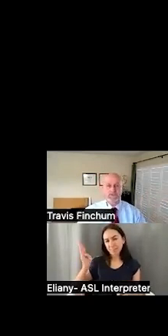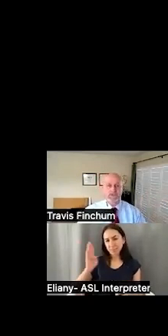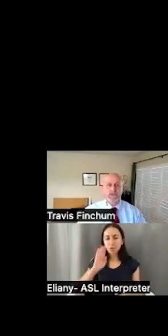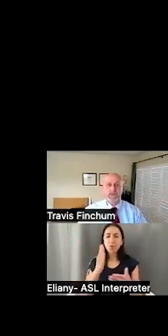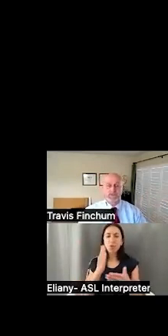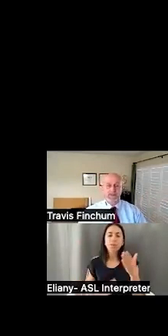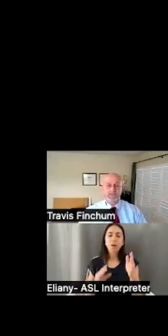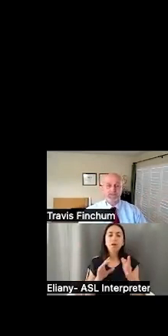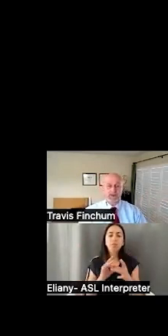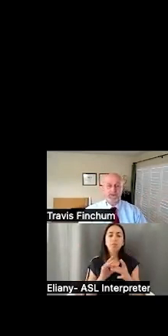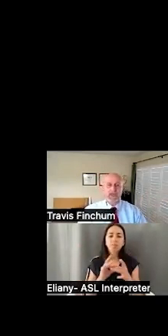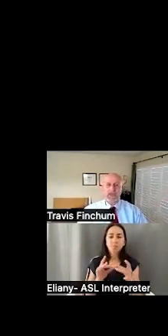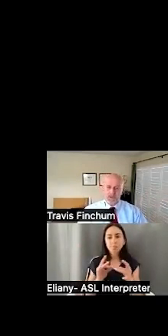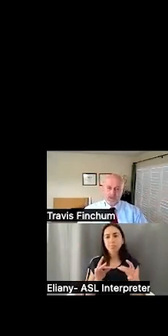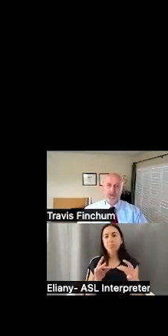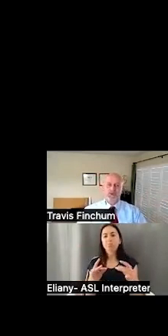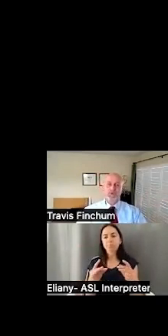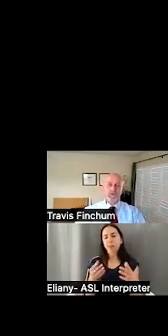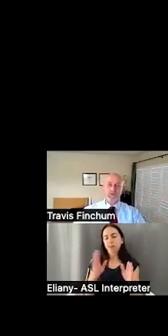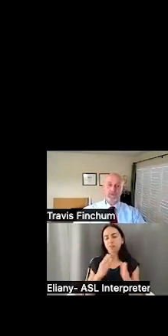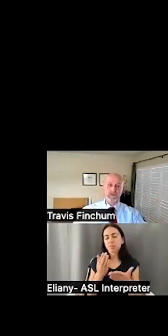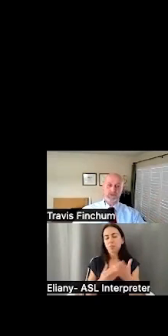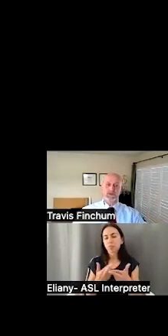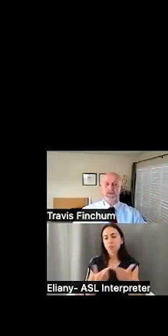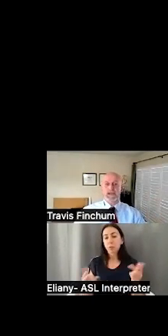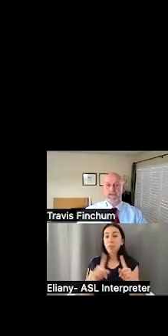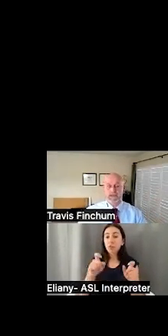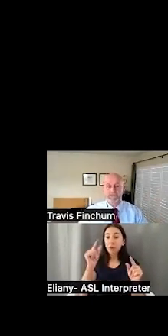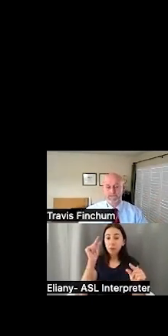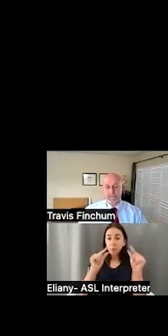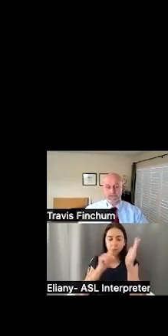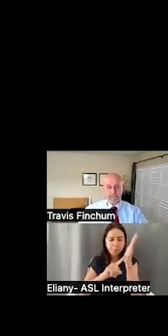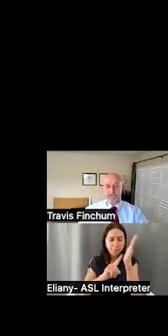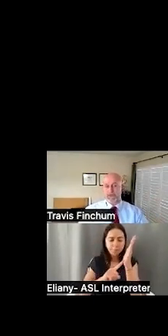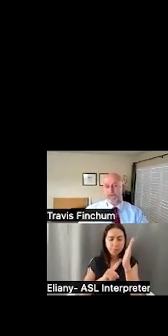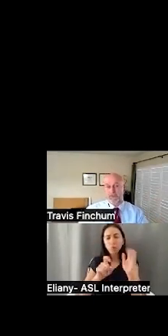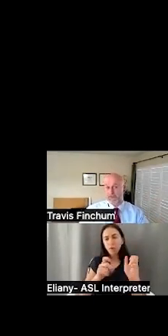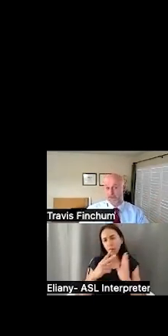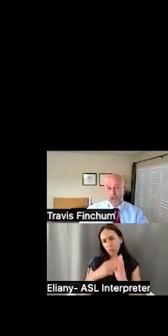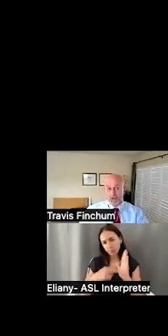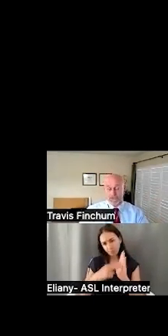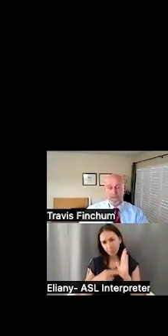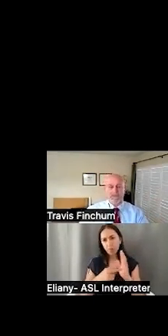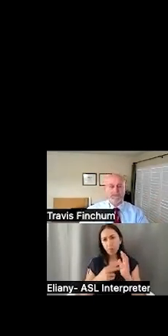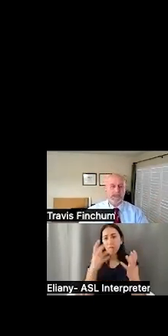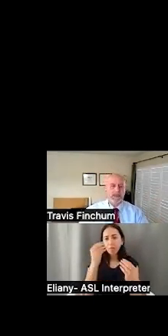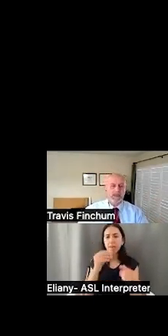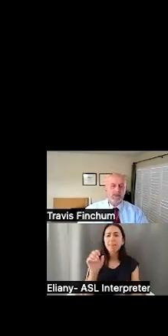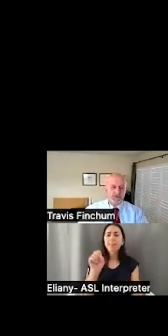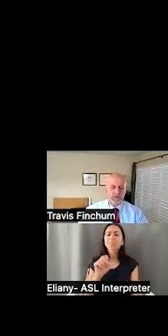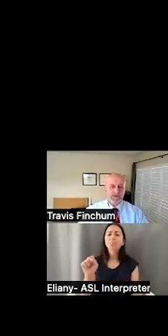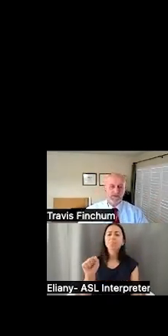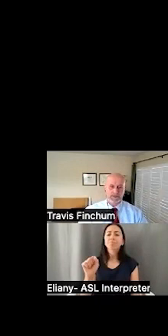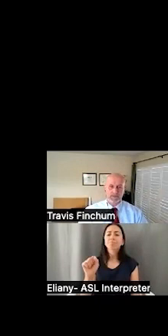obviamente en esta presentación de PowerPoint va a haber recursos disponibles para ustedes. Si pueden googlear estos nombres, pueden encontrar información,